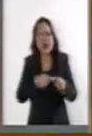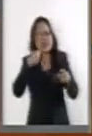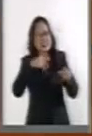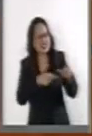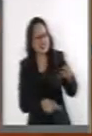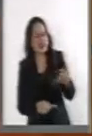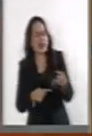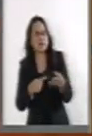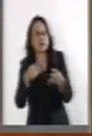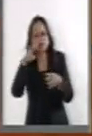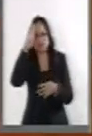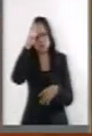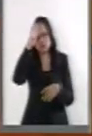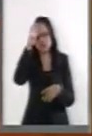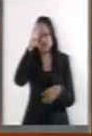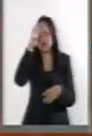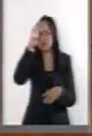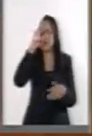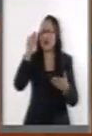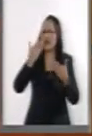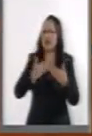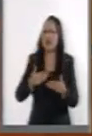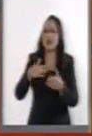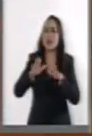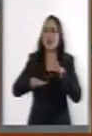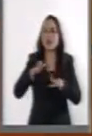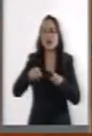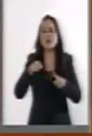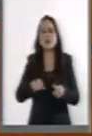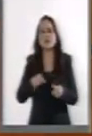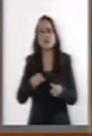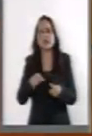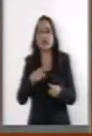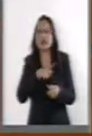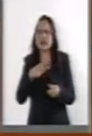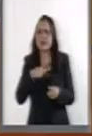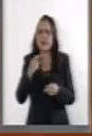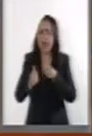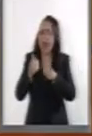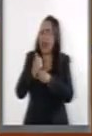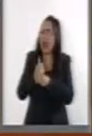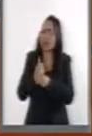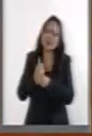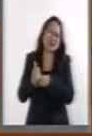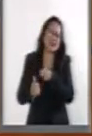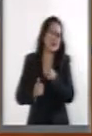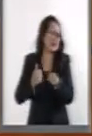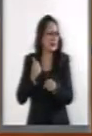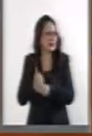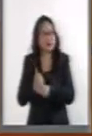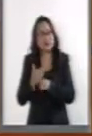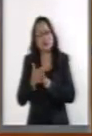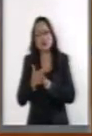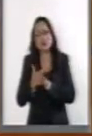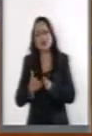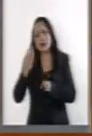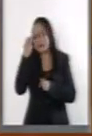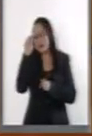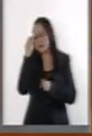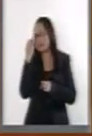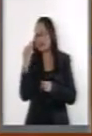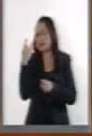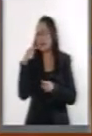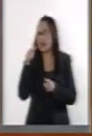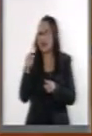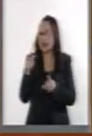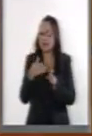interponen, llegando inclusive al grado de mediar años enteros, años enteros entre el cierre